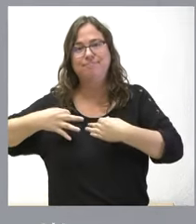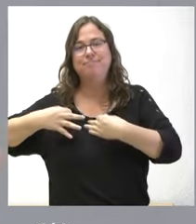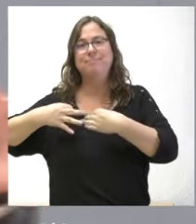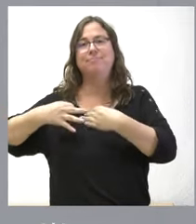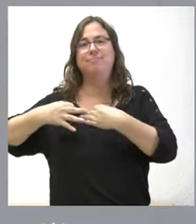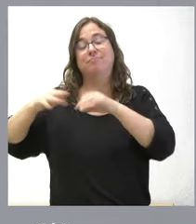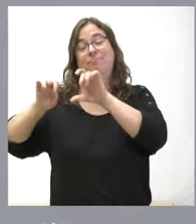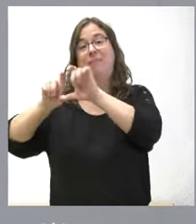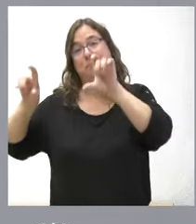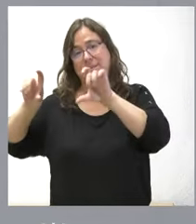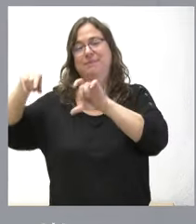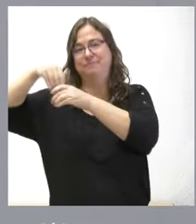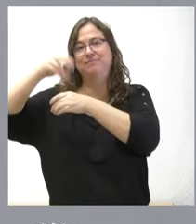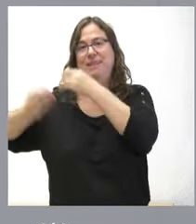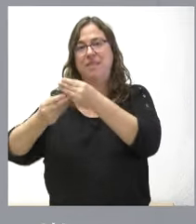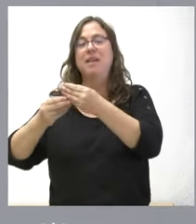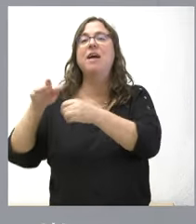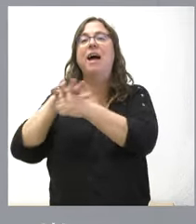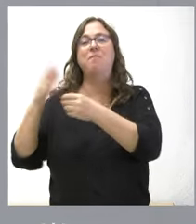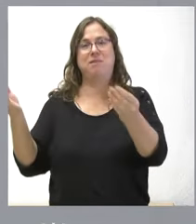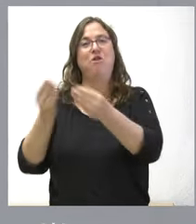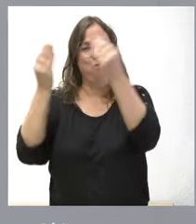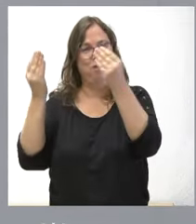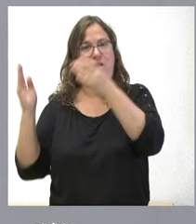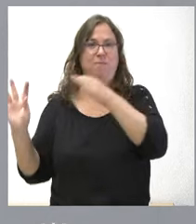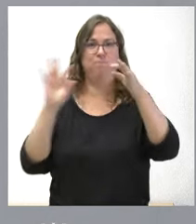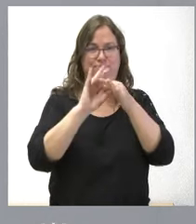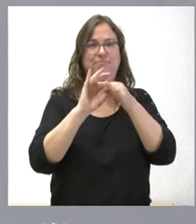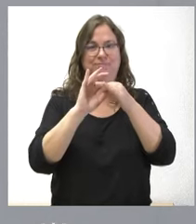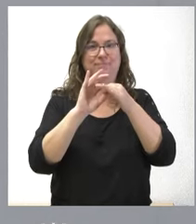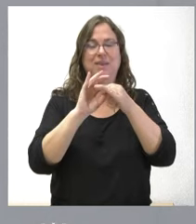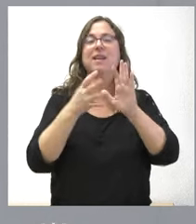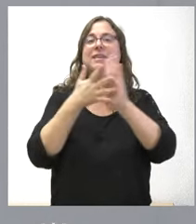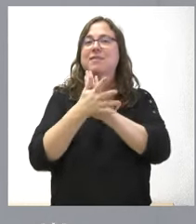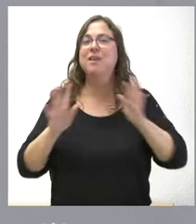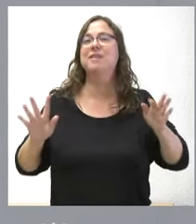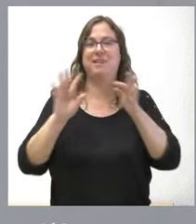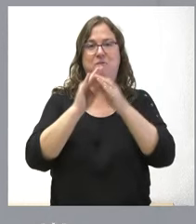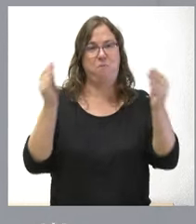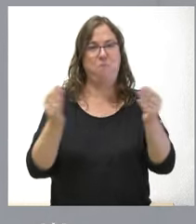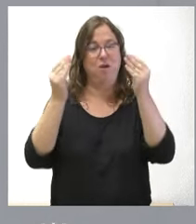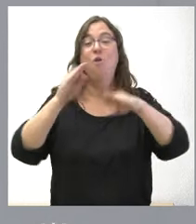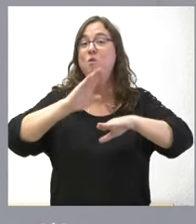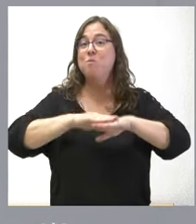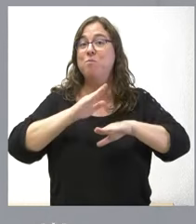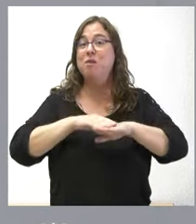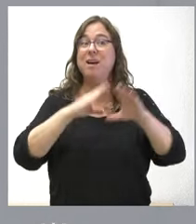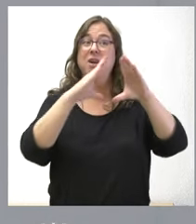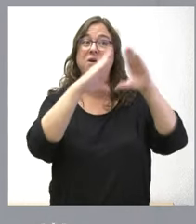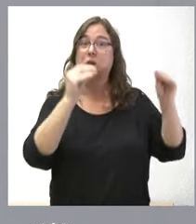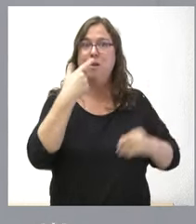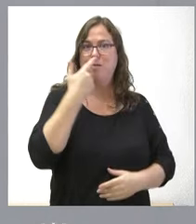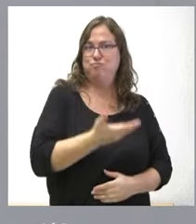universidad y, por tanto, mejorar ese ámbito de conexión. Es muy importante porque tenemos universidades muy